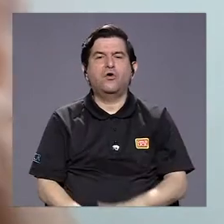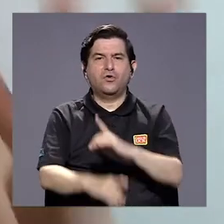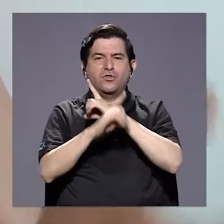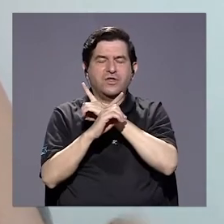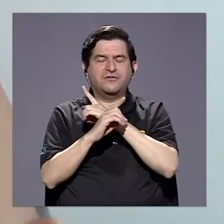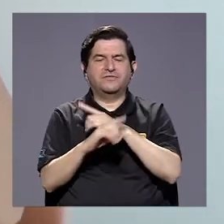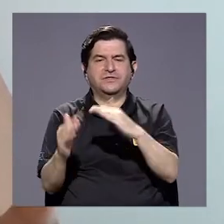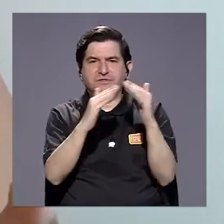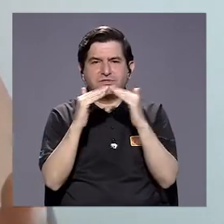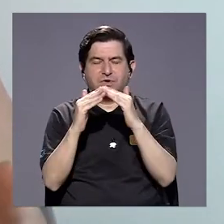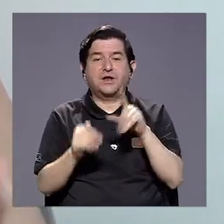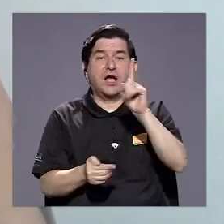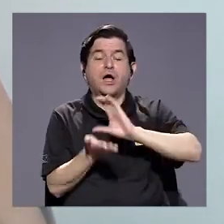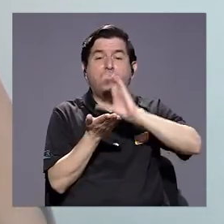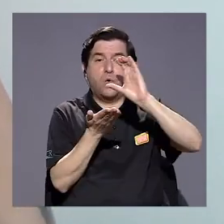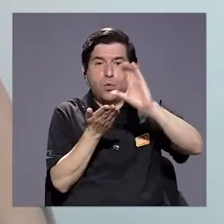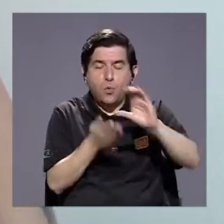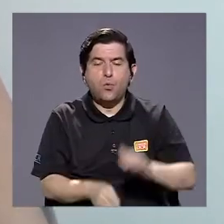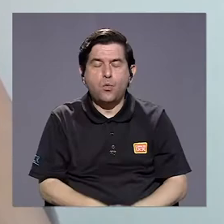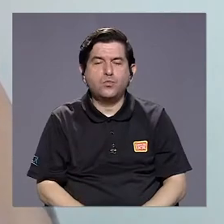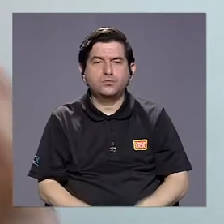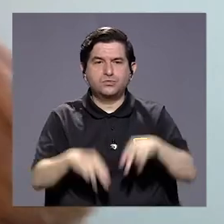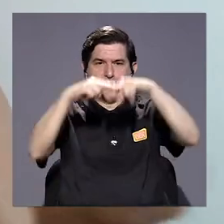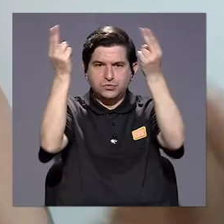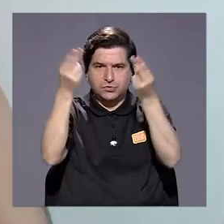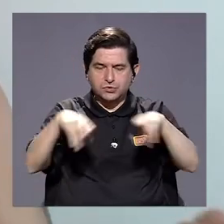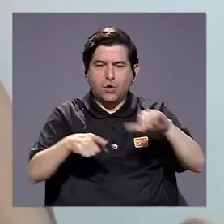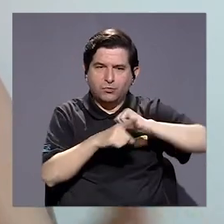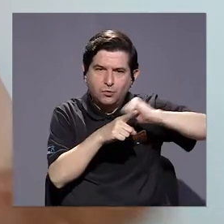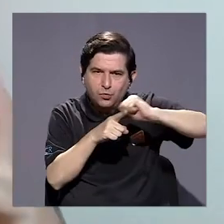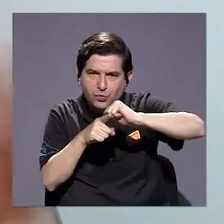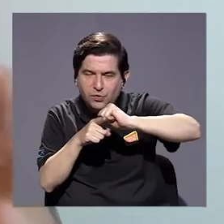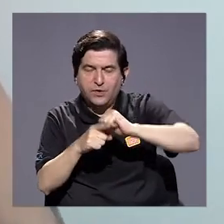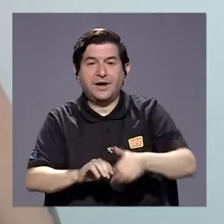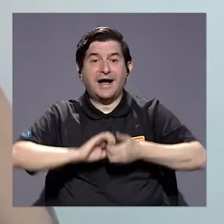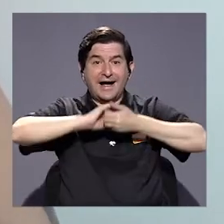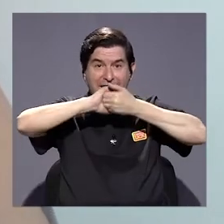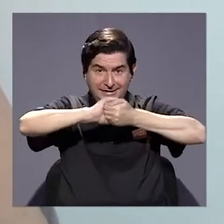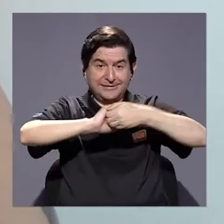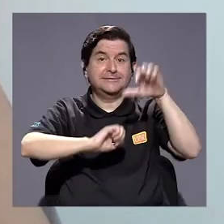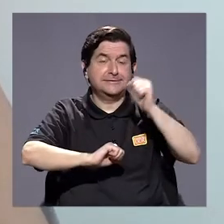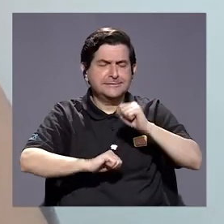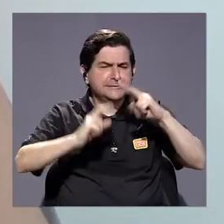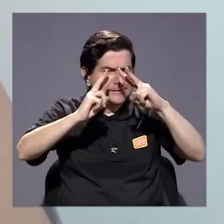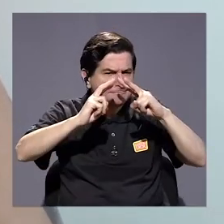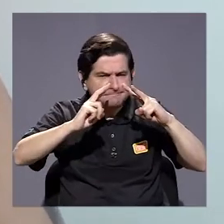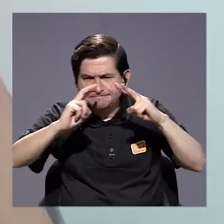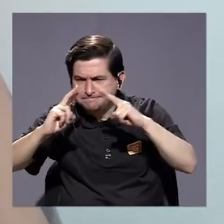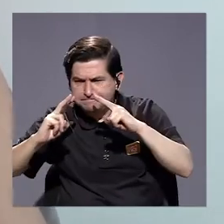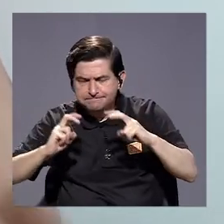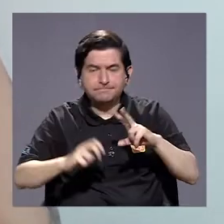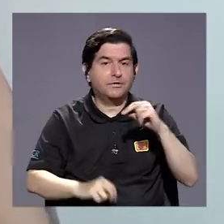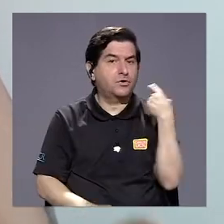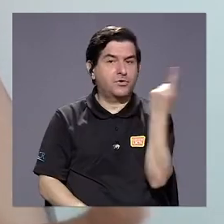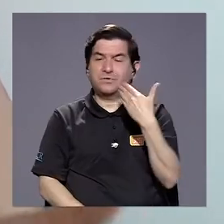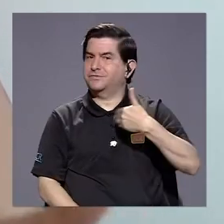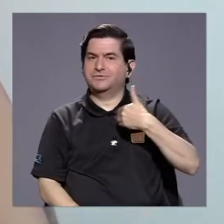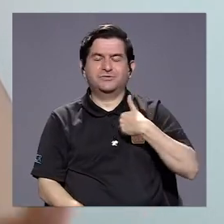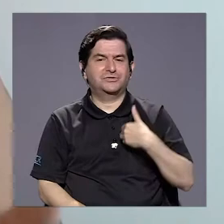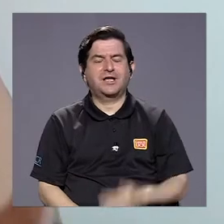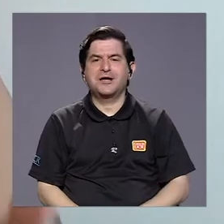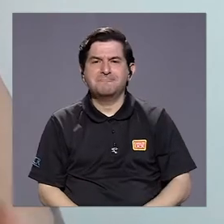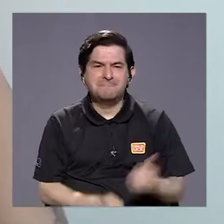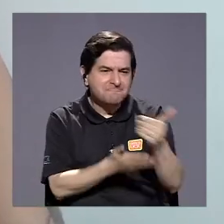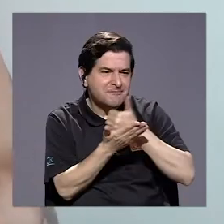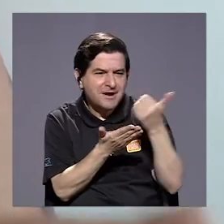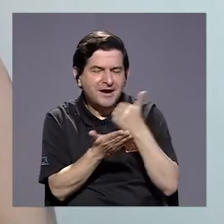para la formulación de un curso en línea de capacitación. Entonces, este tipo de alianzas sí se han explorado, porque no siempre